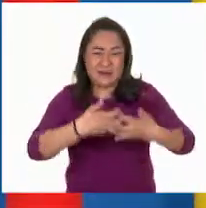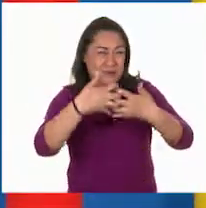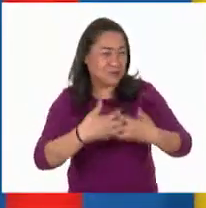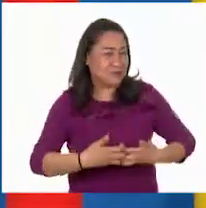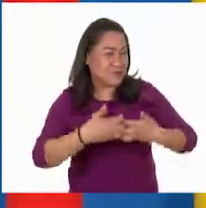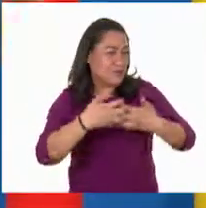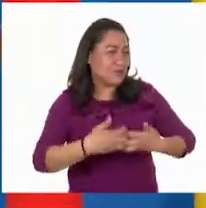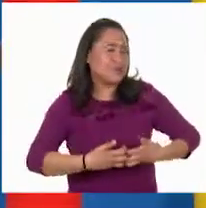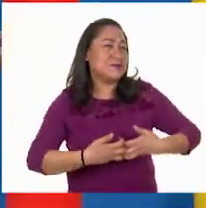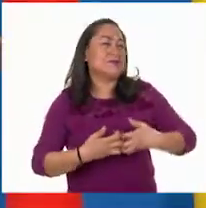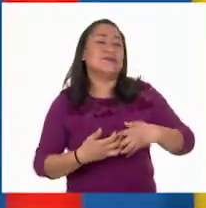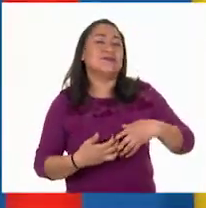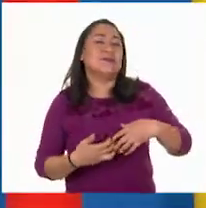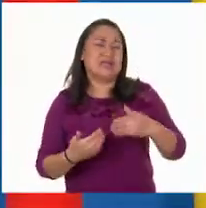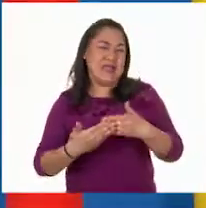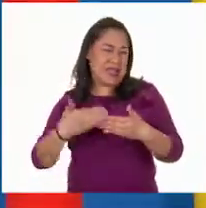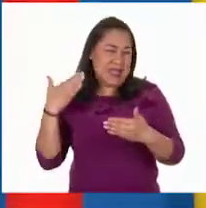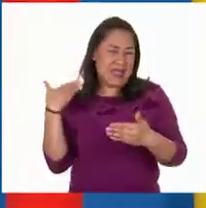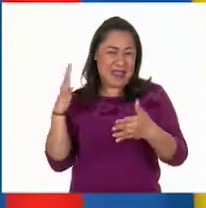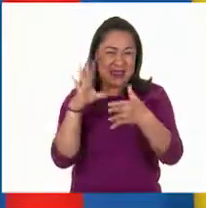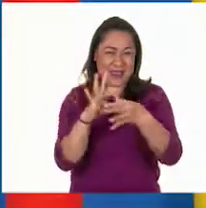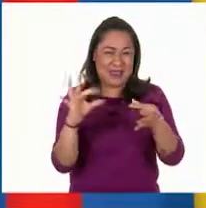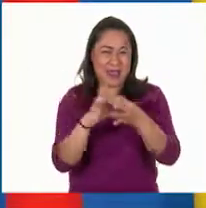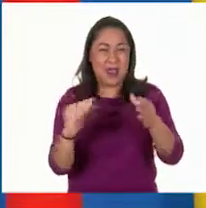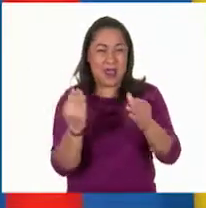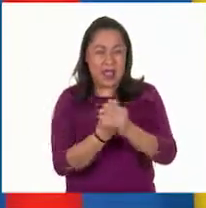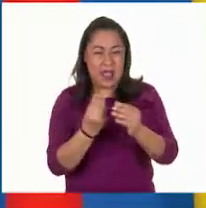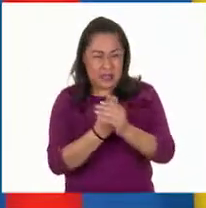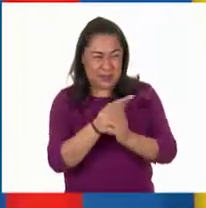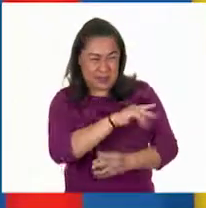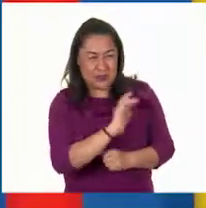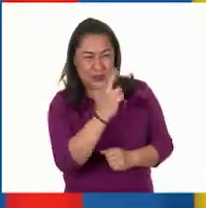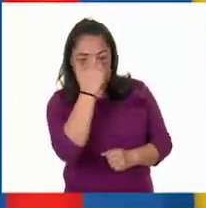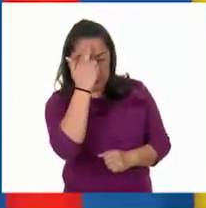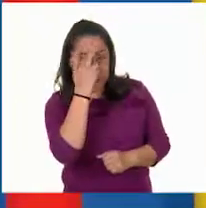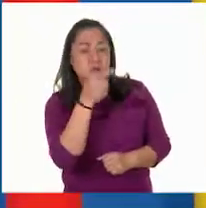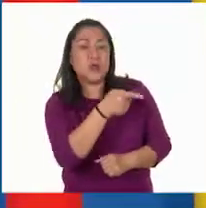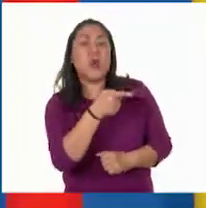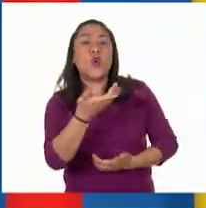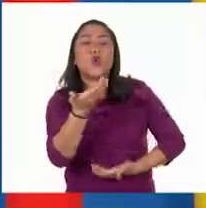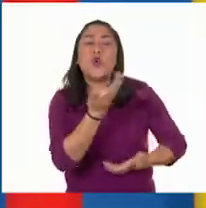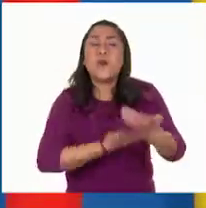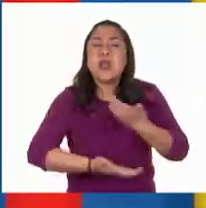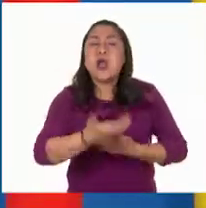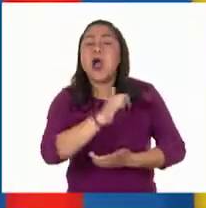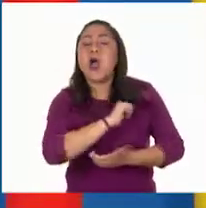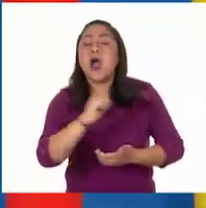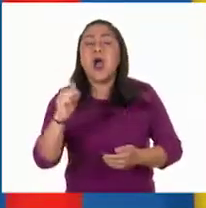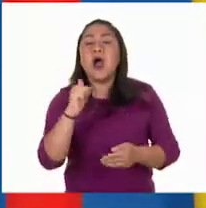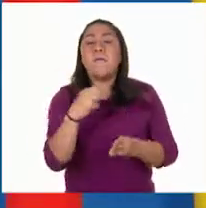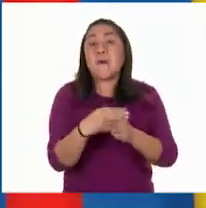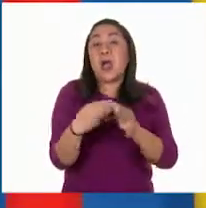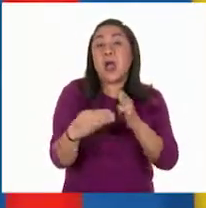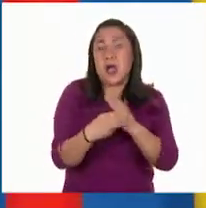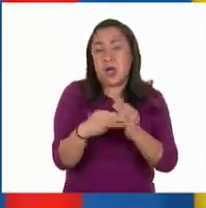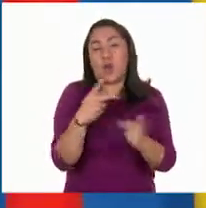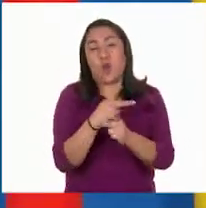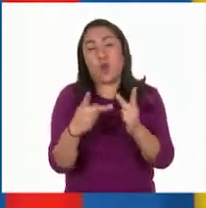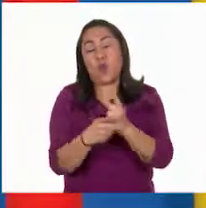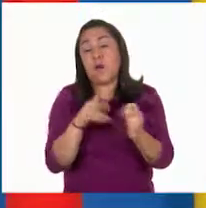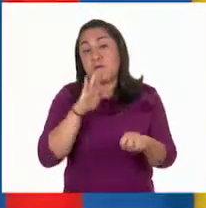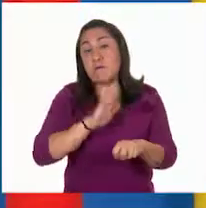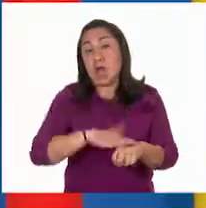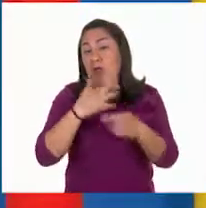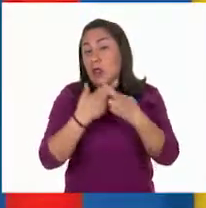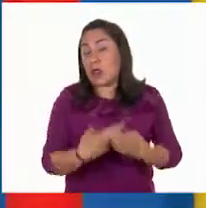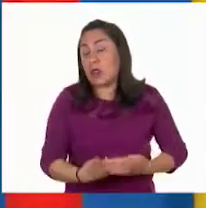la clase pasada, si recordarás, comercian con mercancías a gran escala porque las